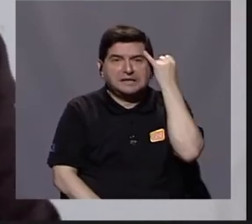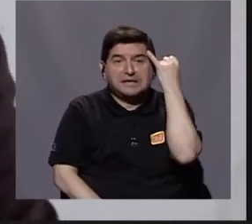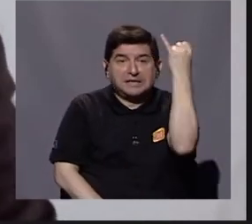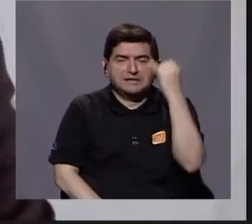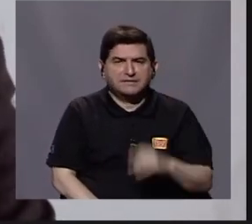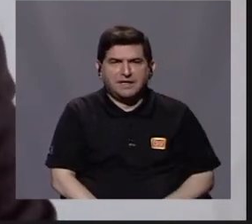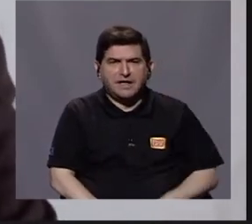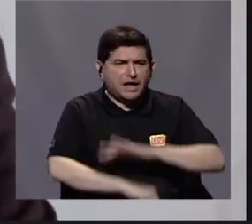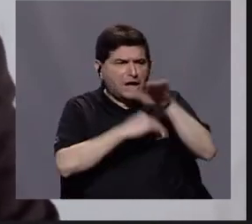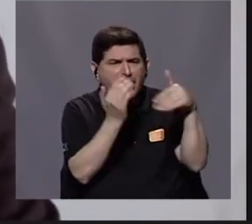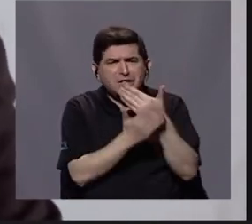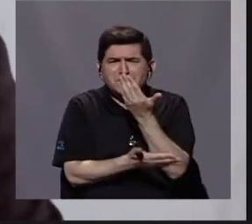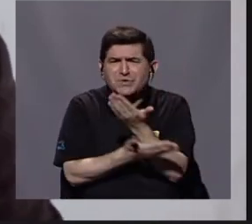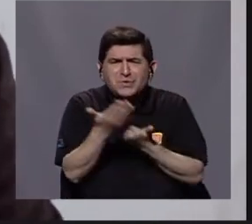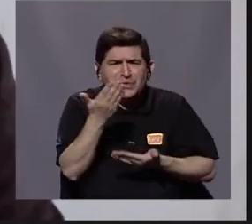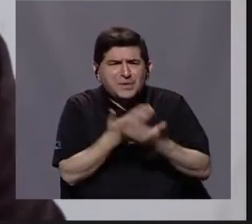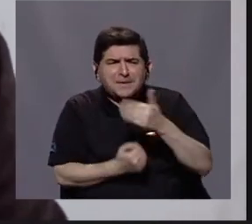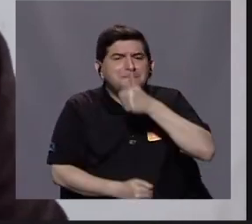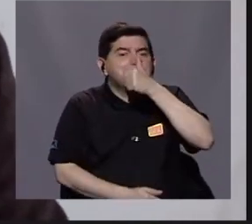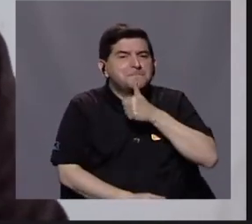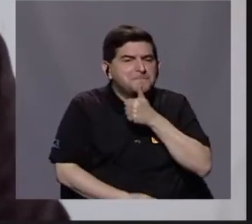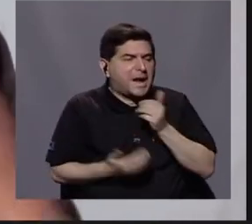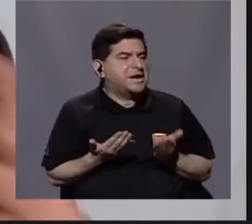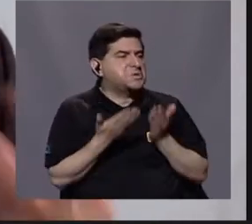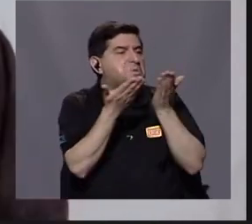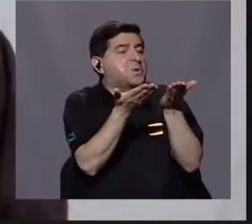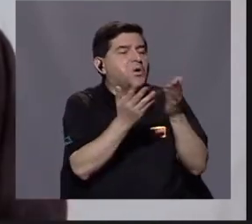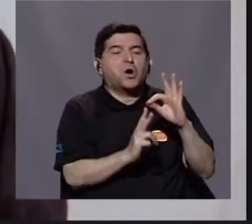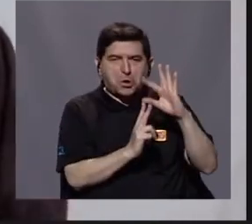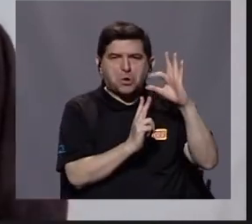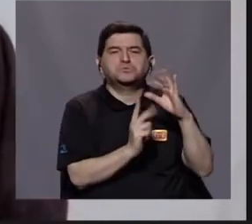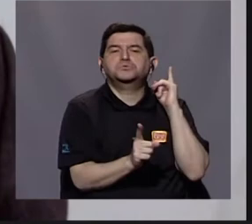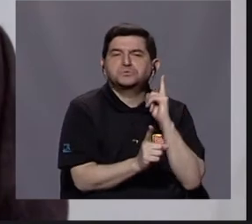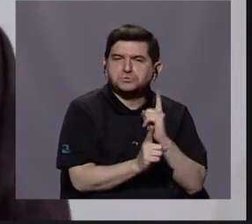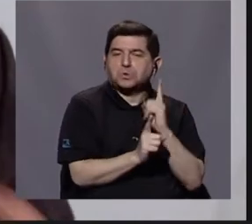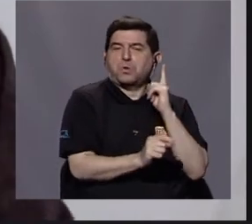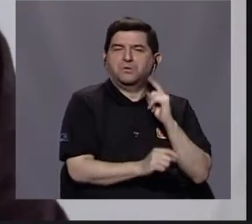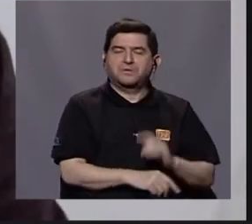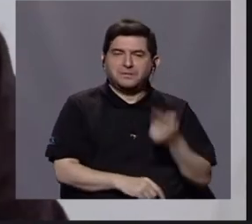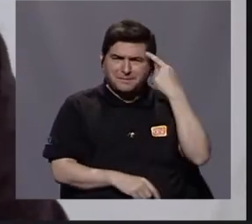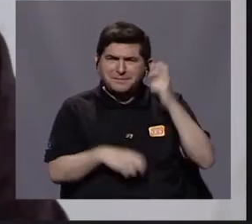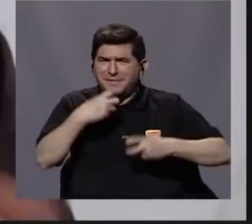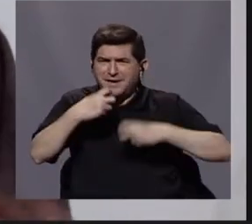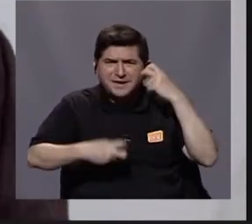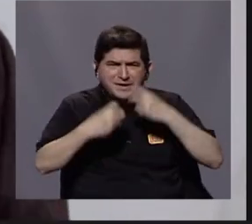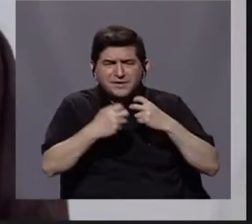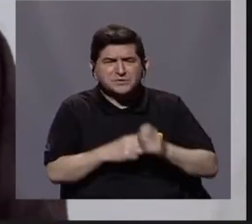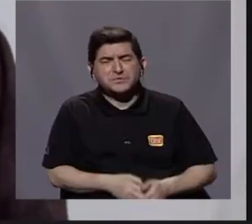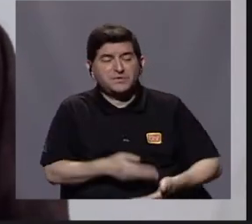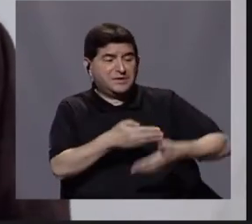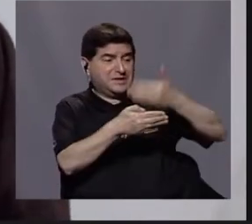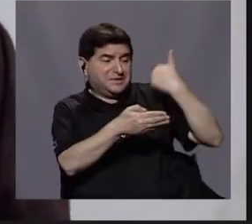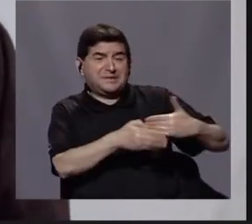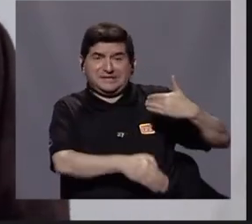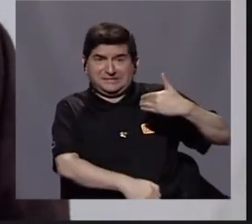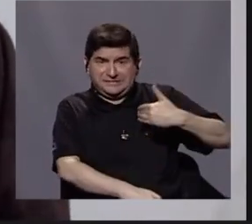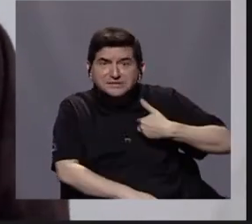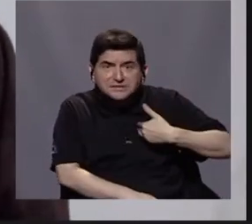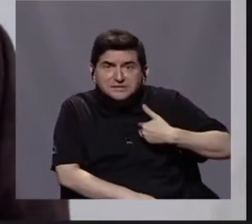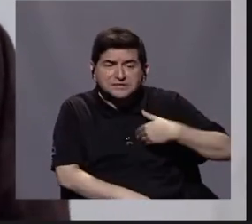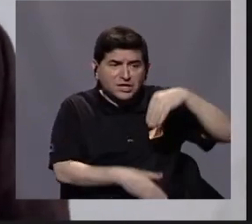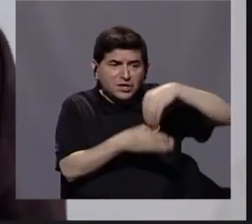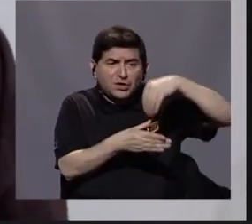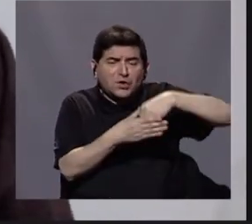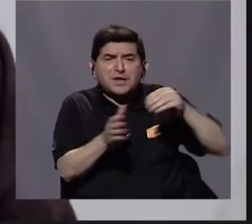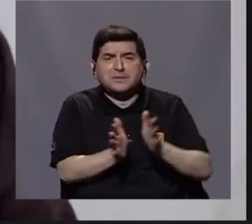que dejar todo en manos privadas es la alternativa para los problemas que arrastrábamos con la